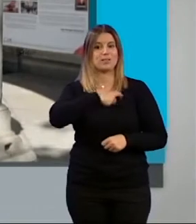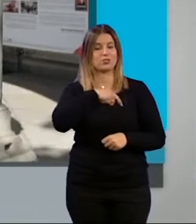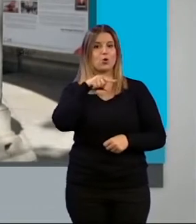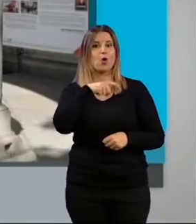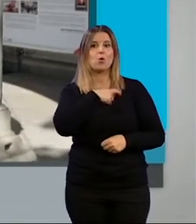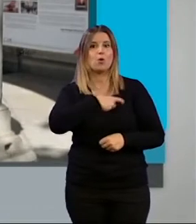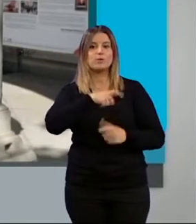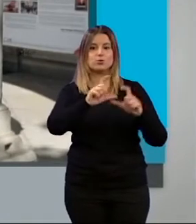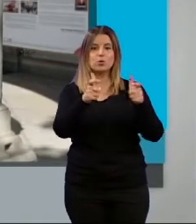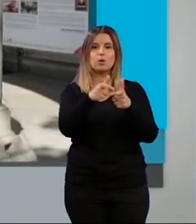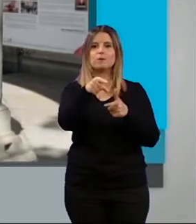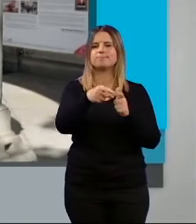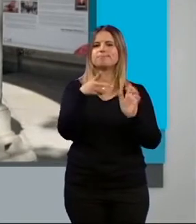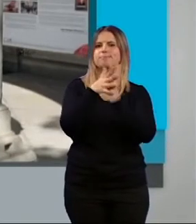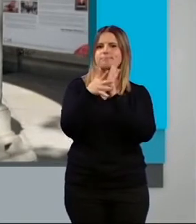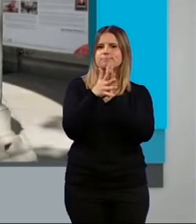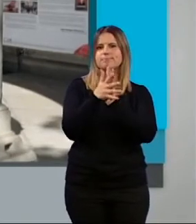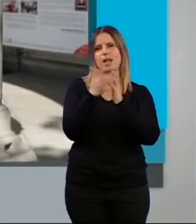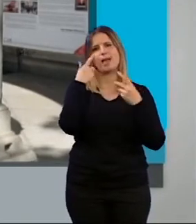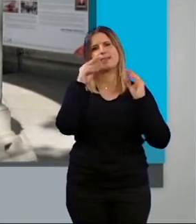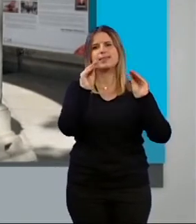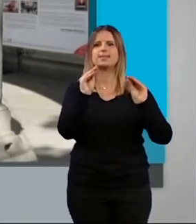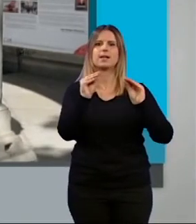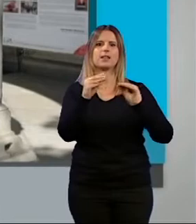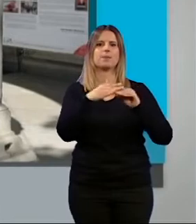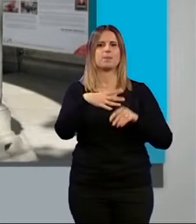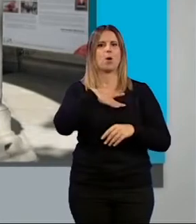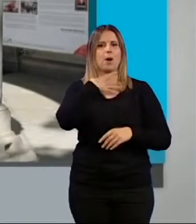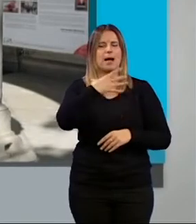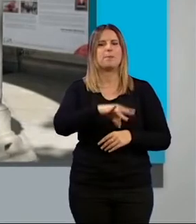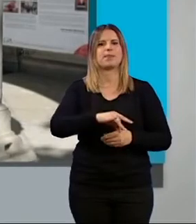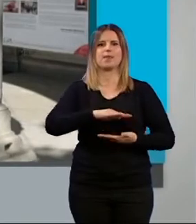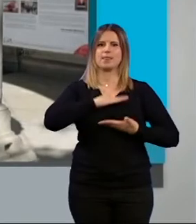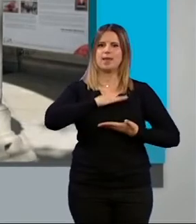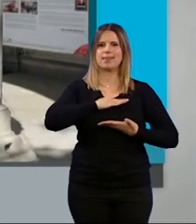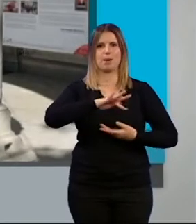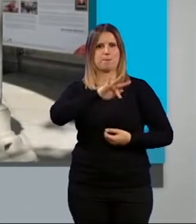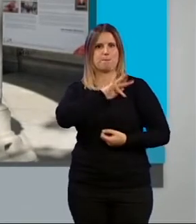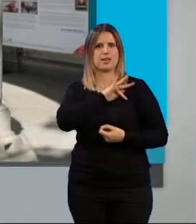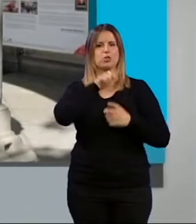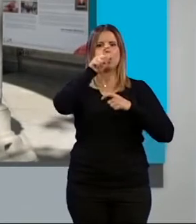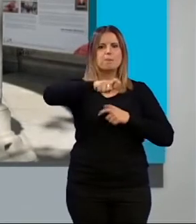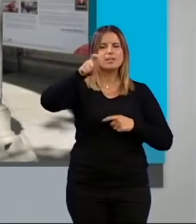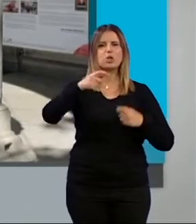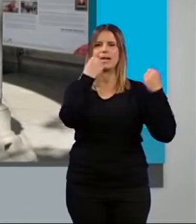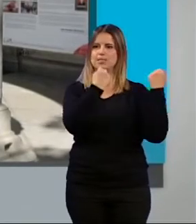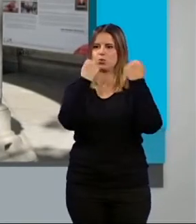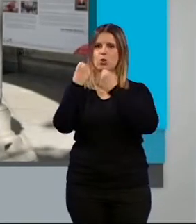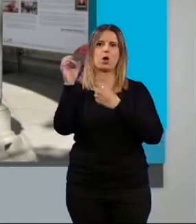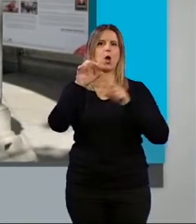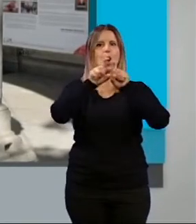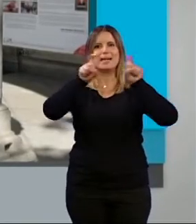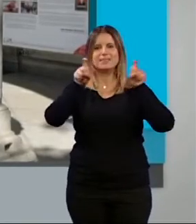se pone en relieve y se destacan los méritos y las capacidades de personas, instituciones, entidades que